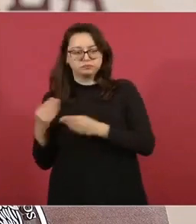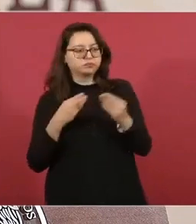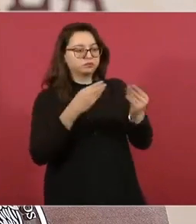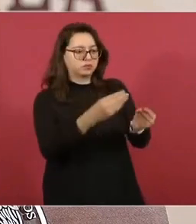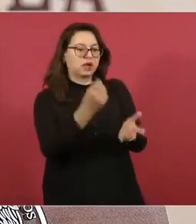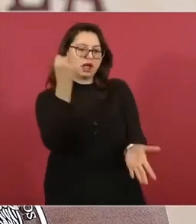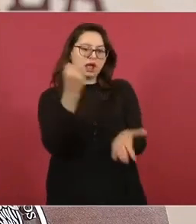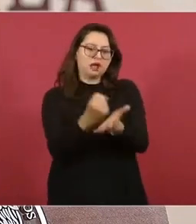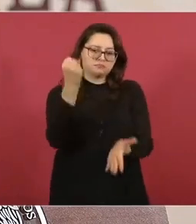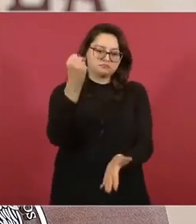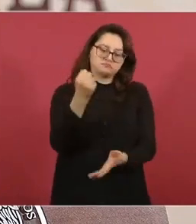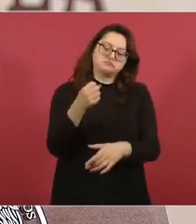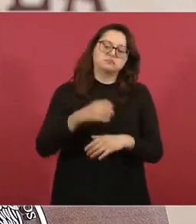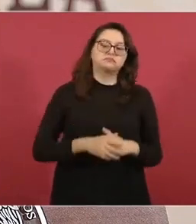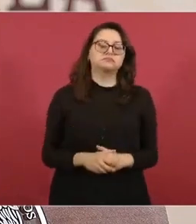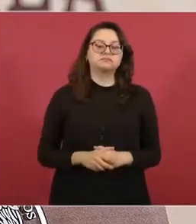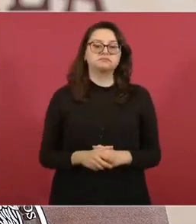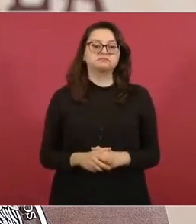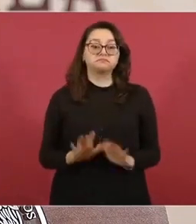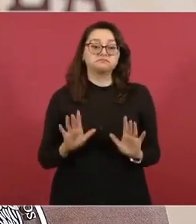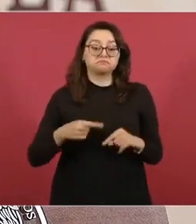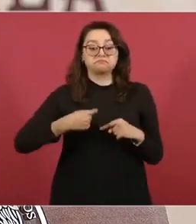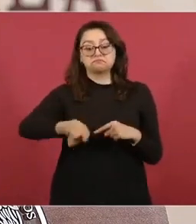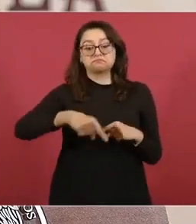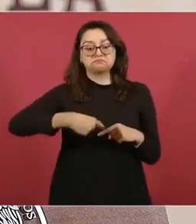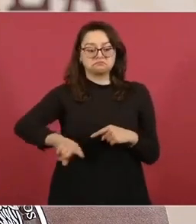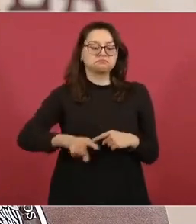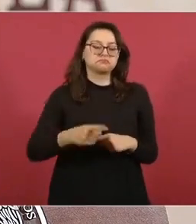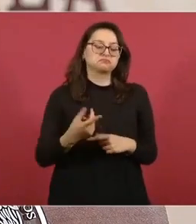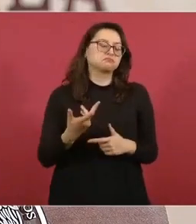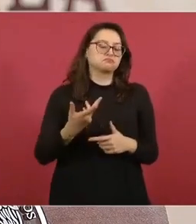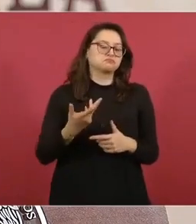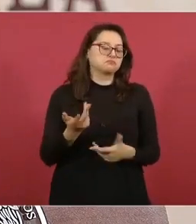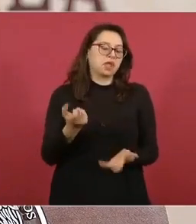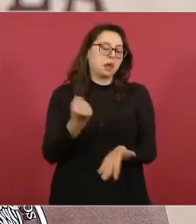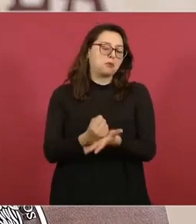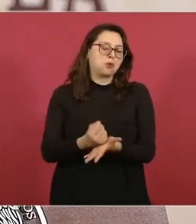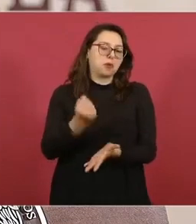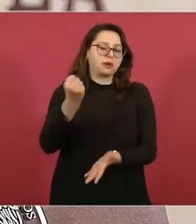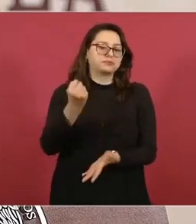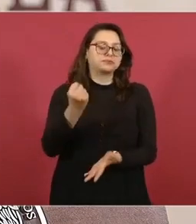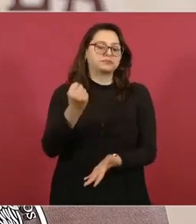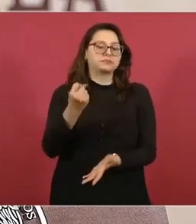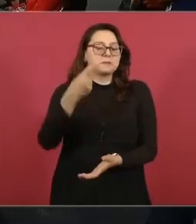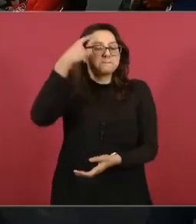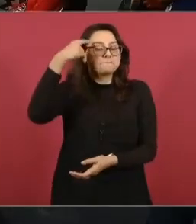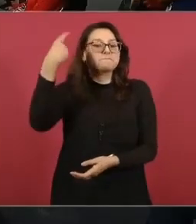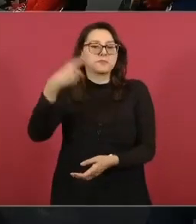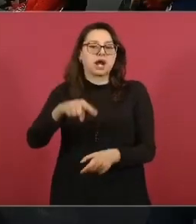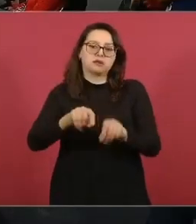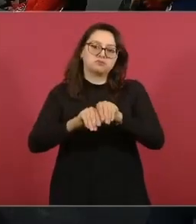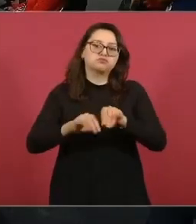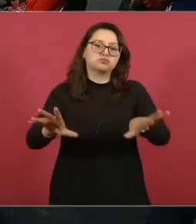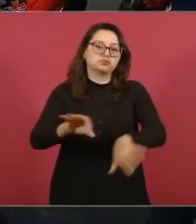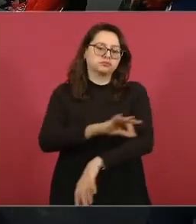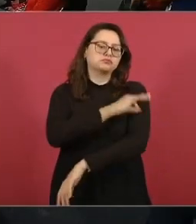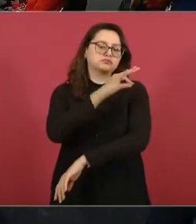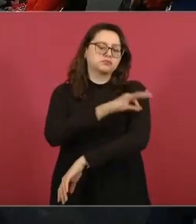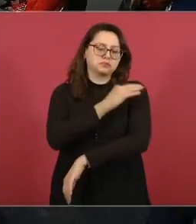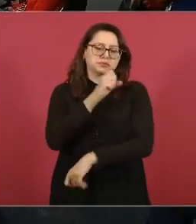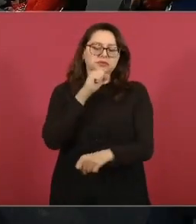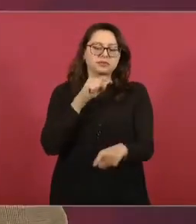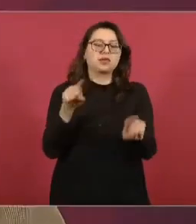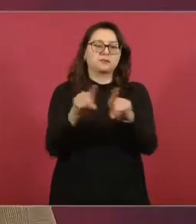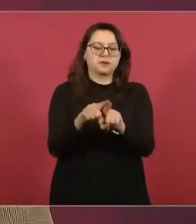definitiva de estas vacunas yo esperamos que tal vez sean en las próximas semanas cuando salga la autorización definitiva